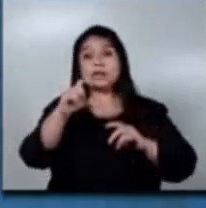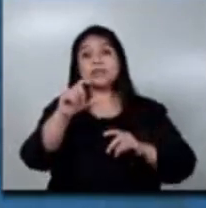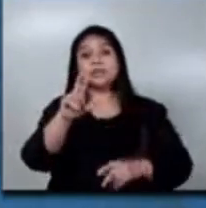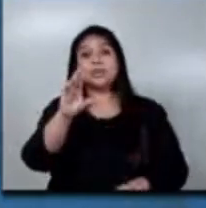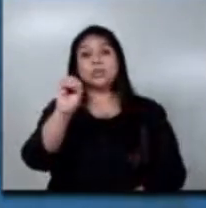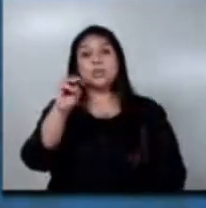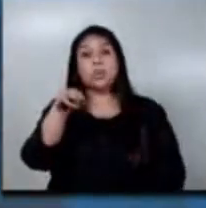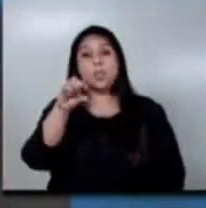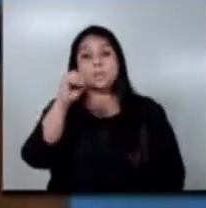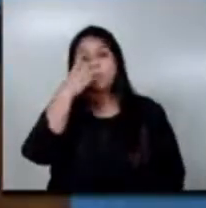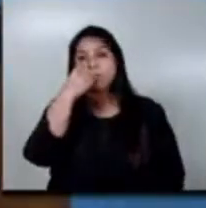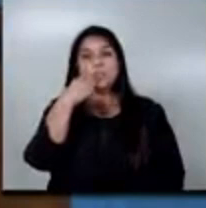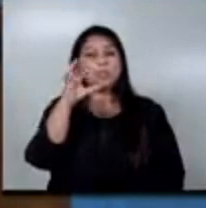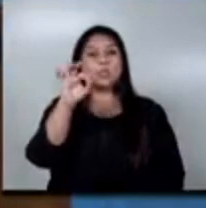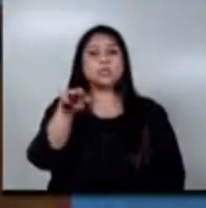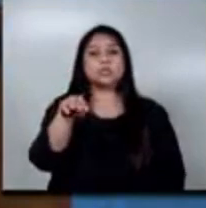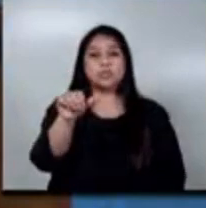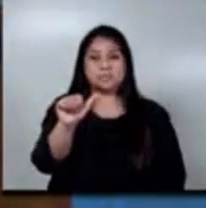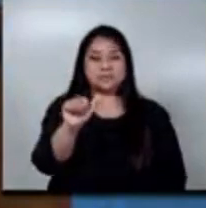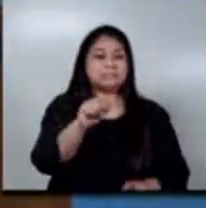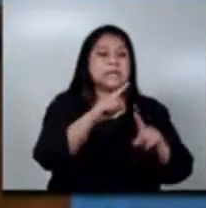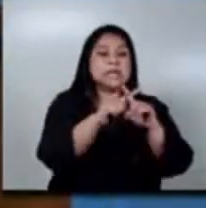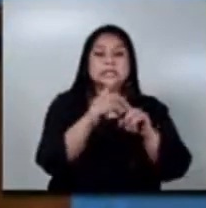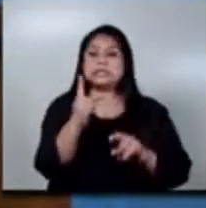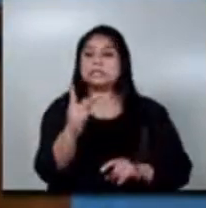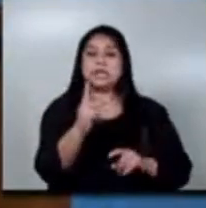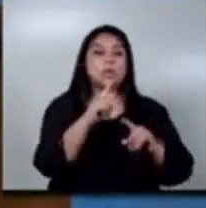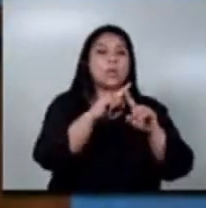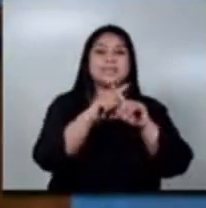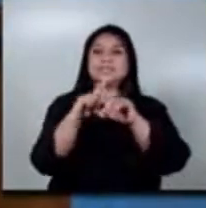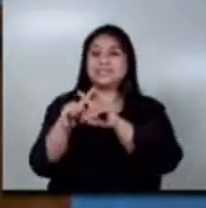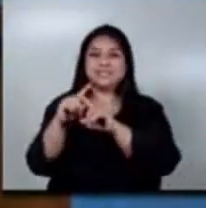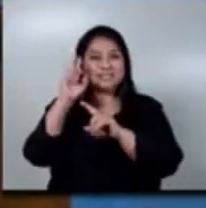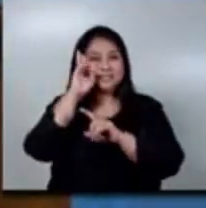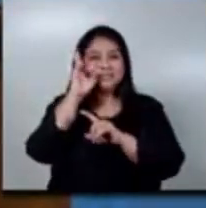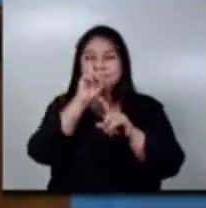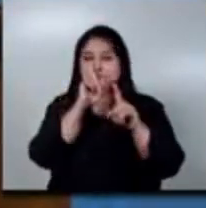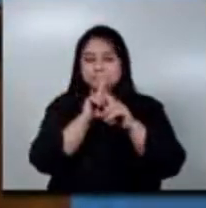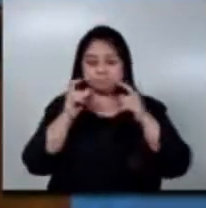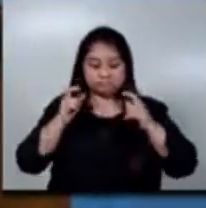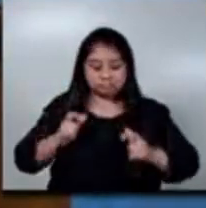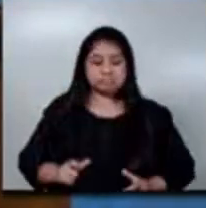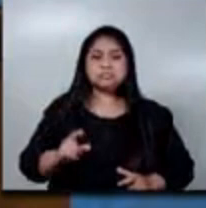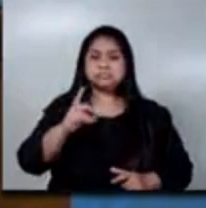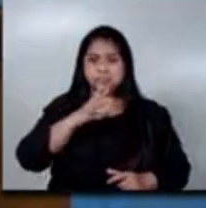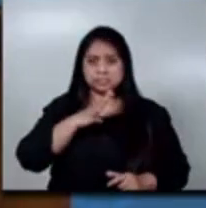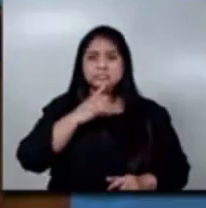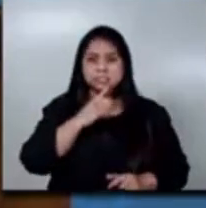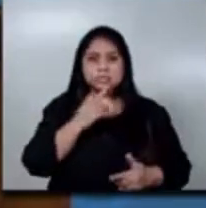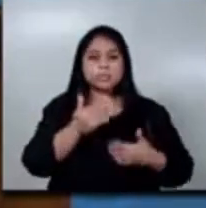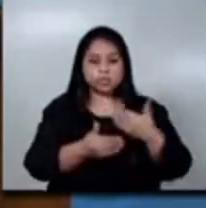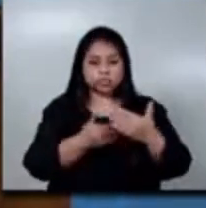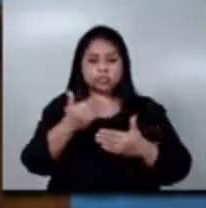Afectan más de un órgano vital, presentan un alto grado de complejidad diagnóstica, tienen un curso clínico